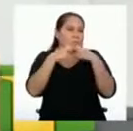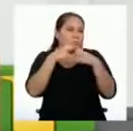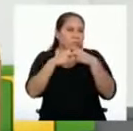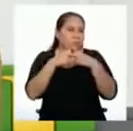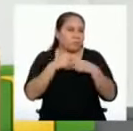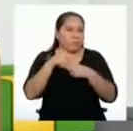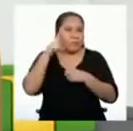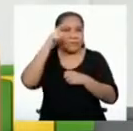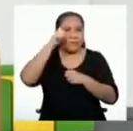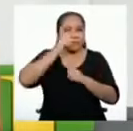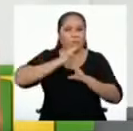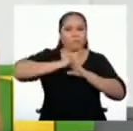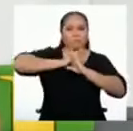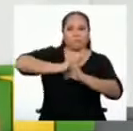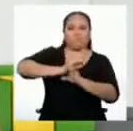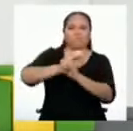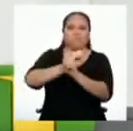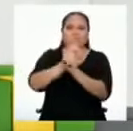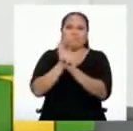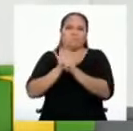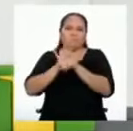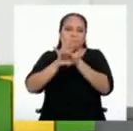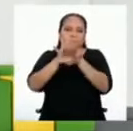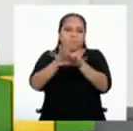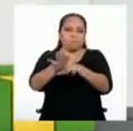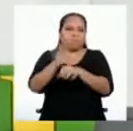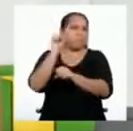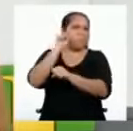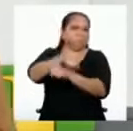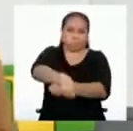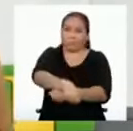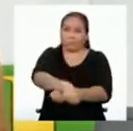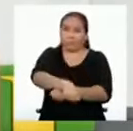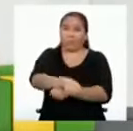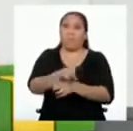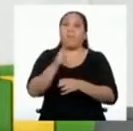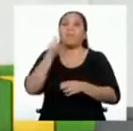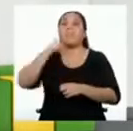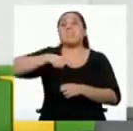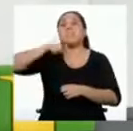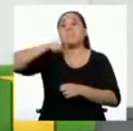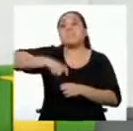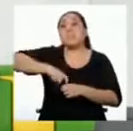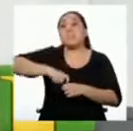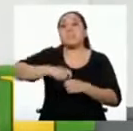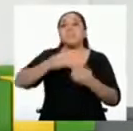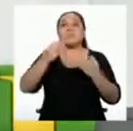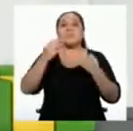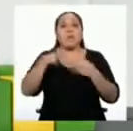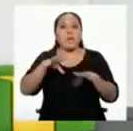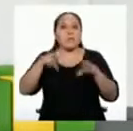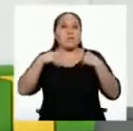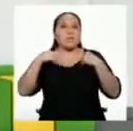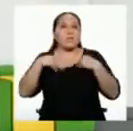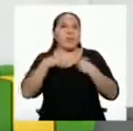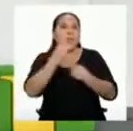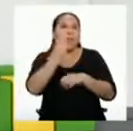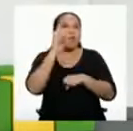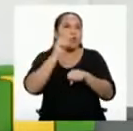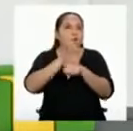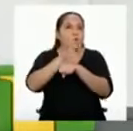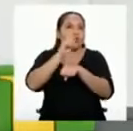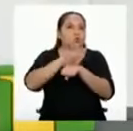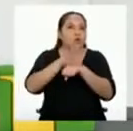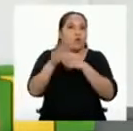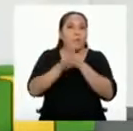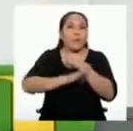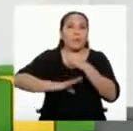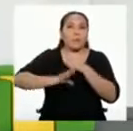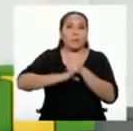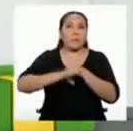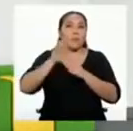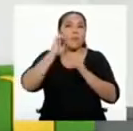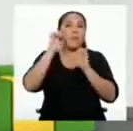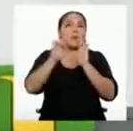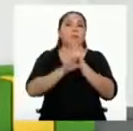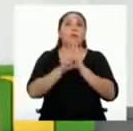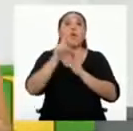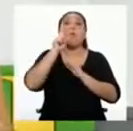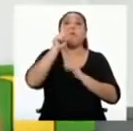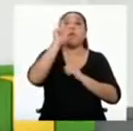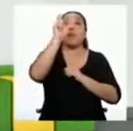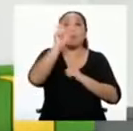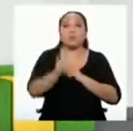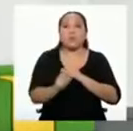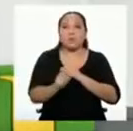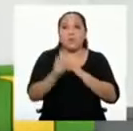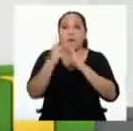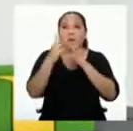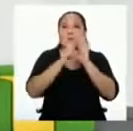Estamos combatiendo el virus del COVID-19 y para ello necesitamos tomar ciertas medidas básicas. Por ejemplo, solo un miembro de cada